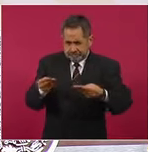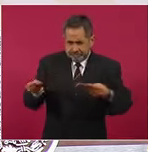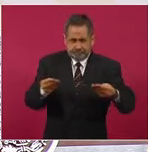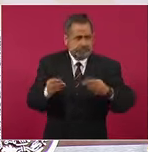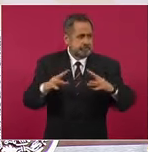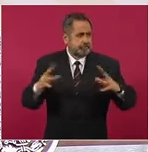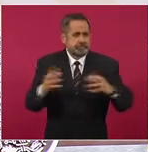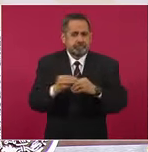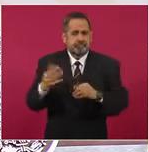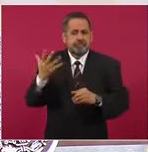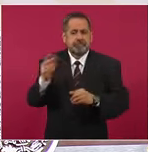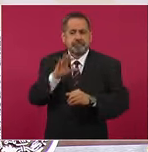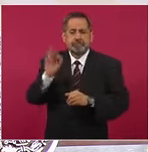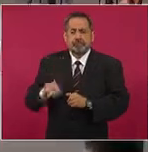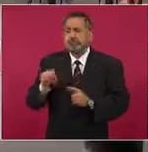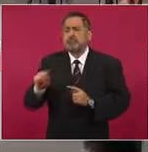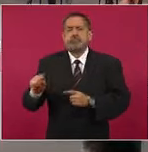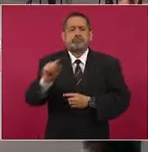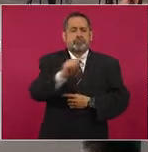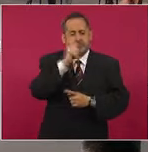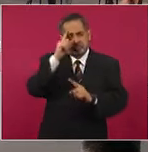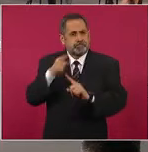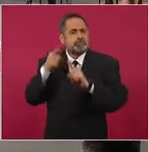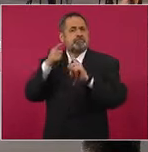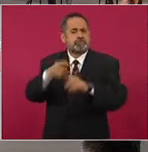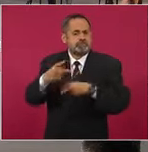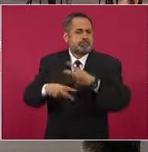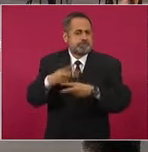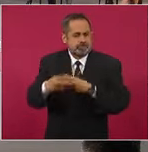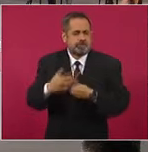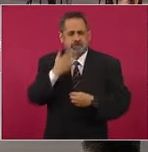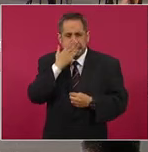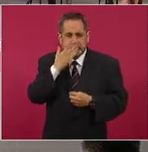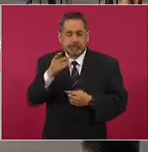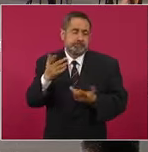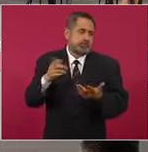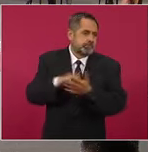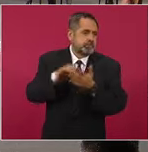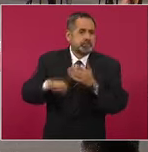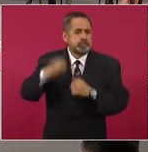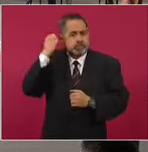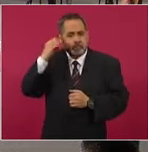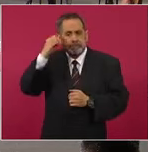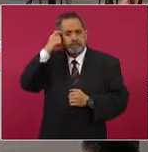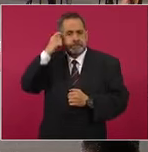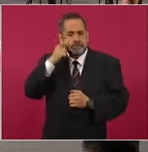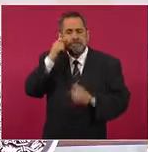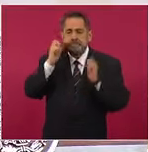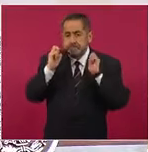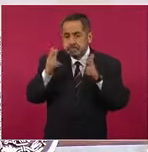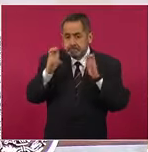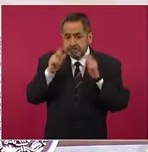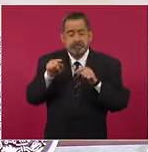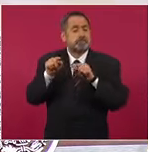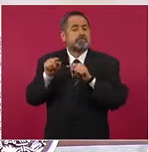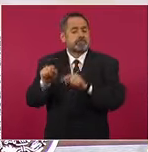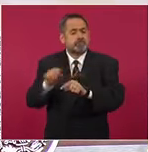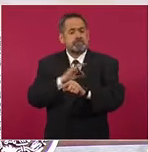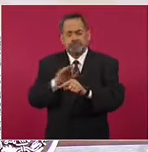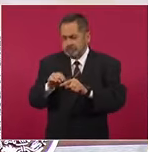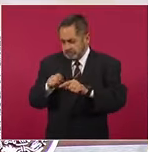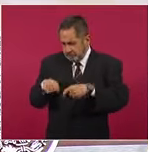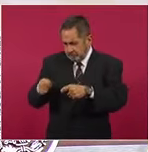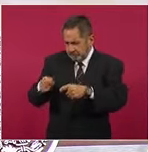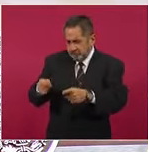del 50 por ciento del avance de su meta de escuelas. Y respecto de estados como Oaxaca, Guerrero y Chiapas, estarían alcanzando